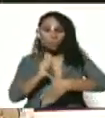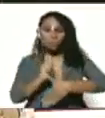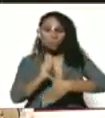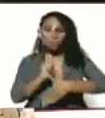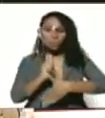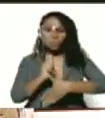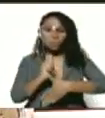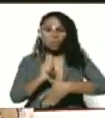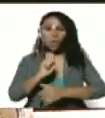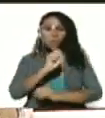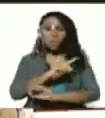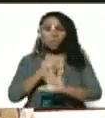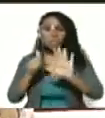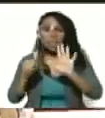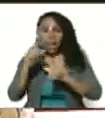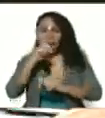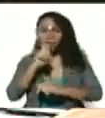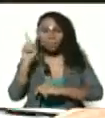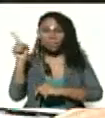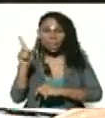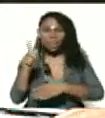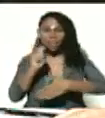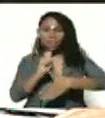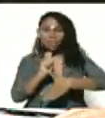Por los 16 años de Telesurro.